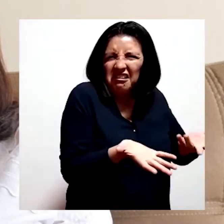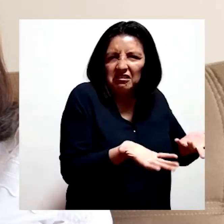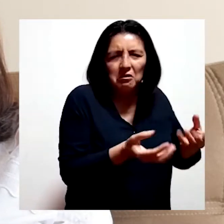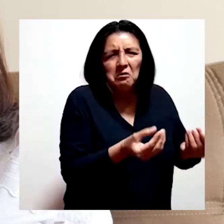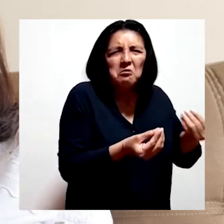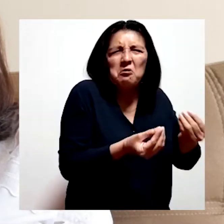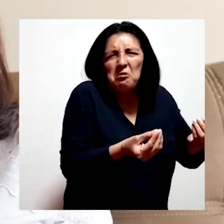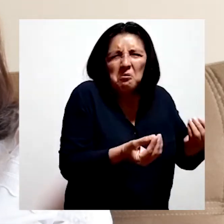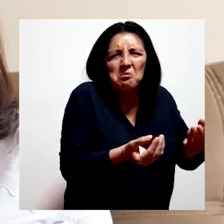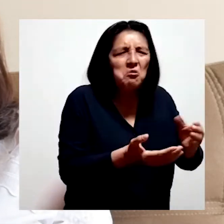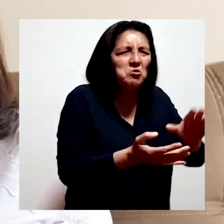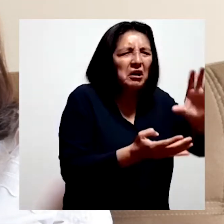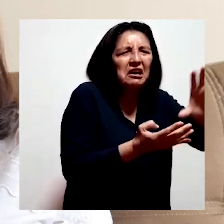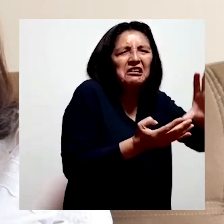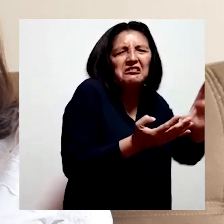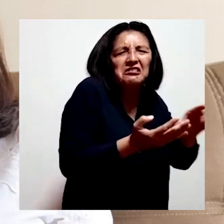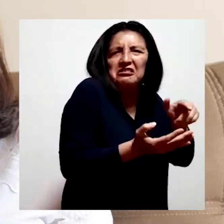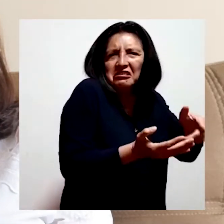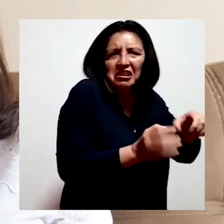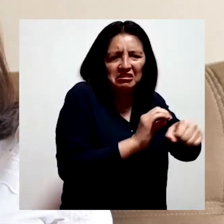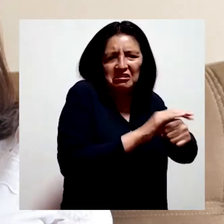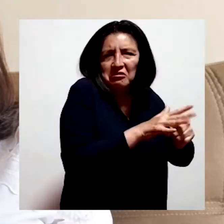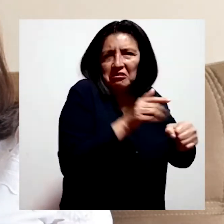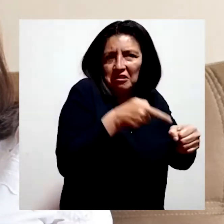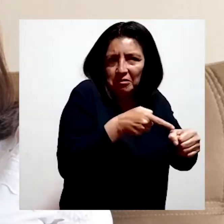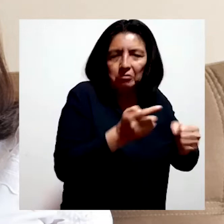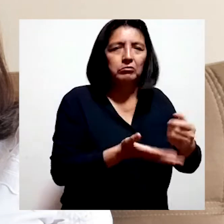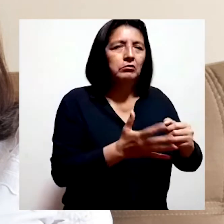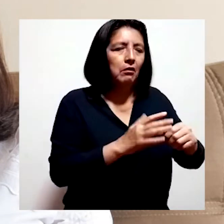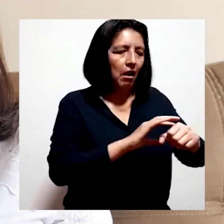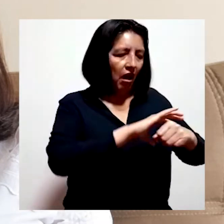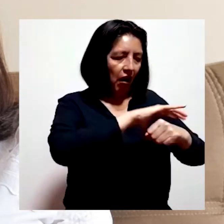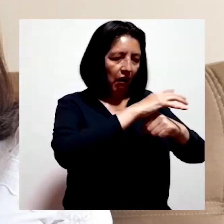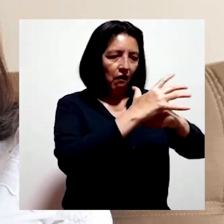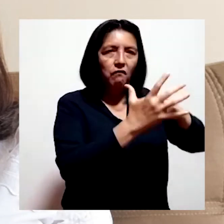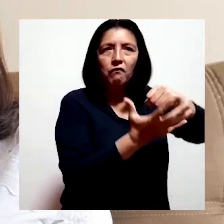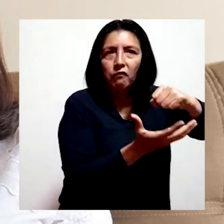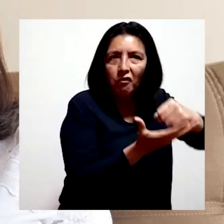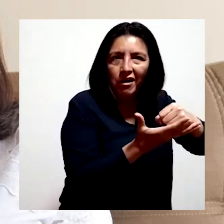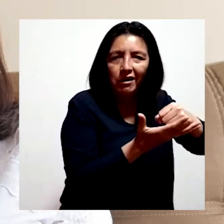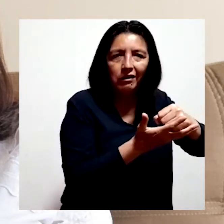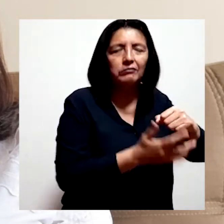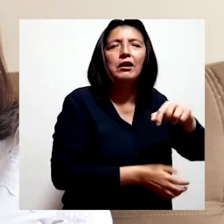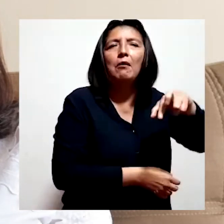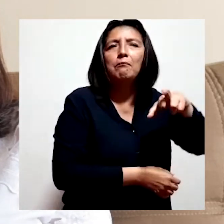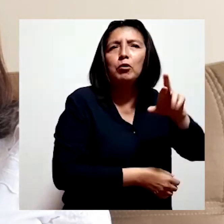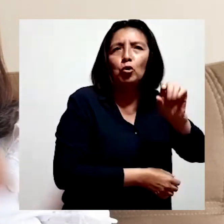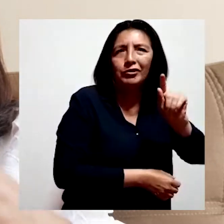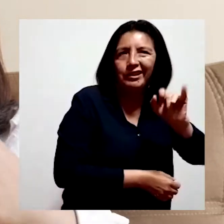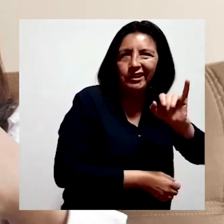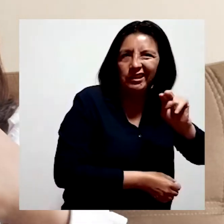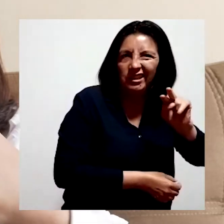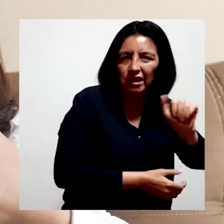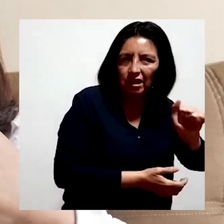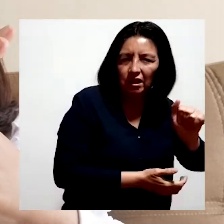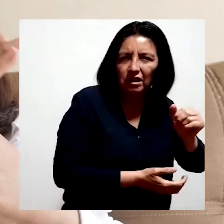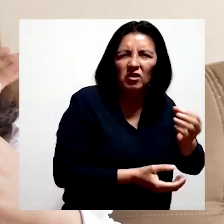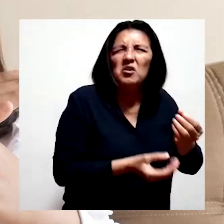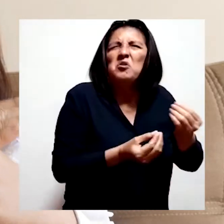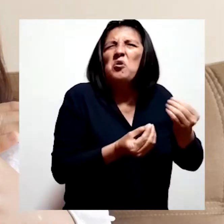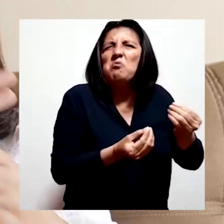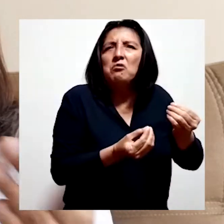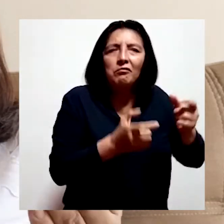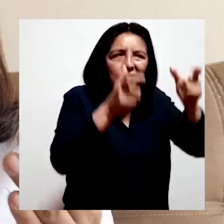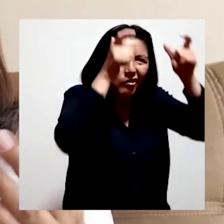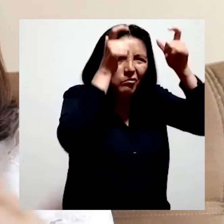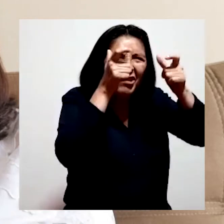algo así como su manual de instrucciones. En la parte externa tiene unas proteínas que están depositadas a forma